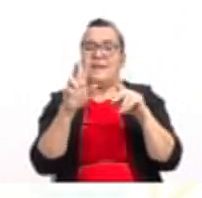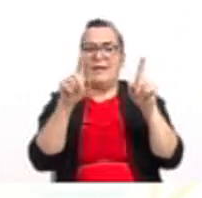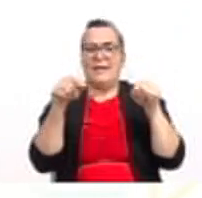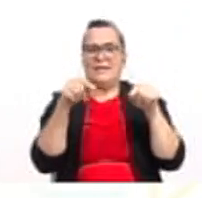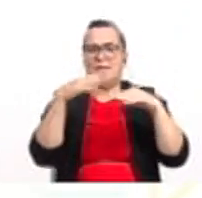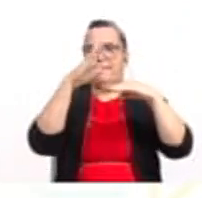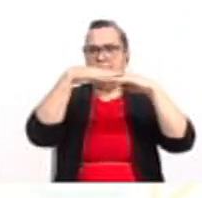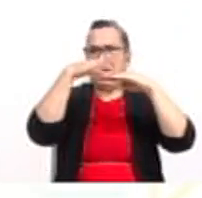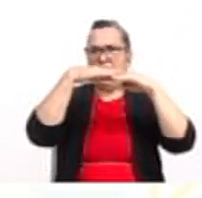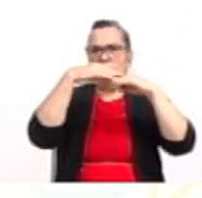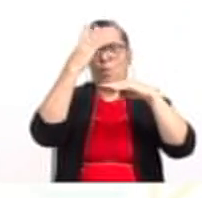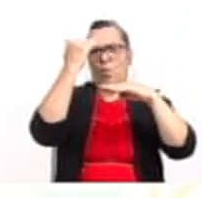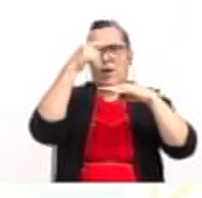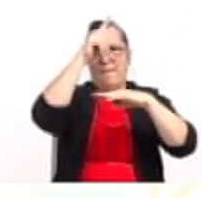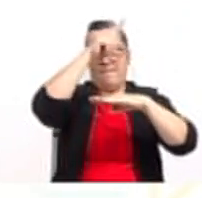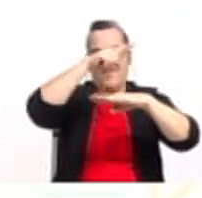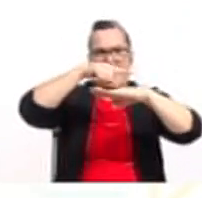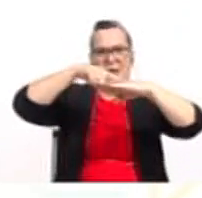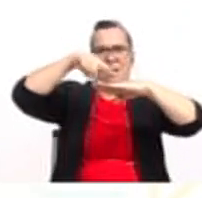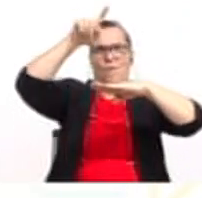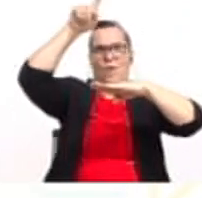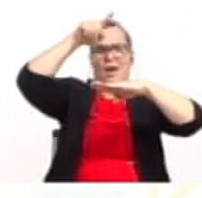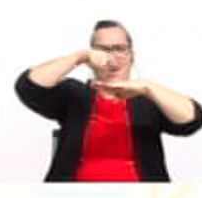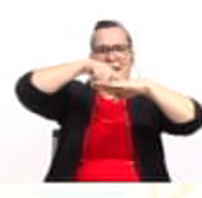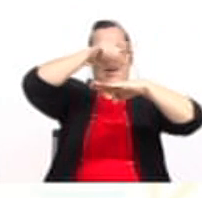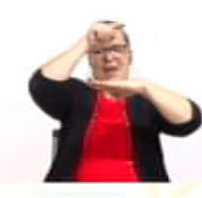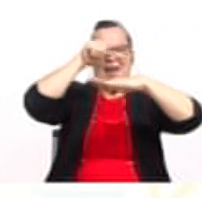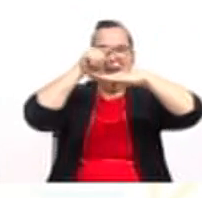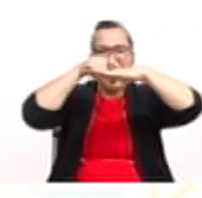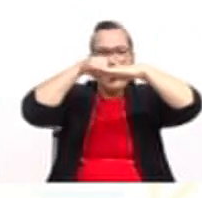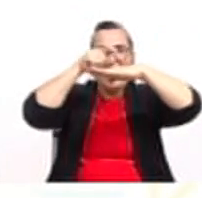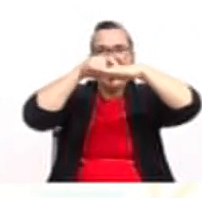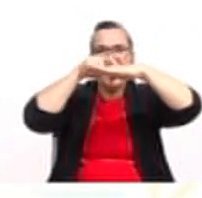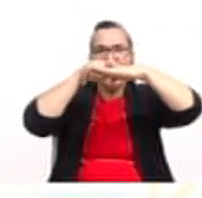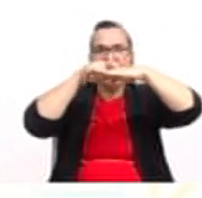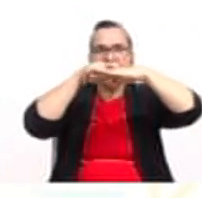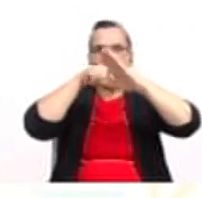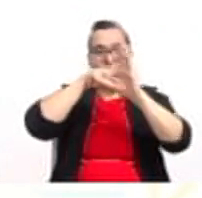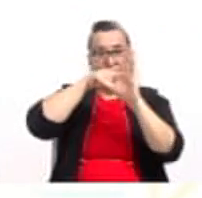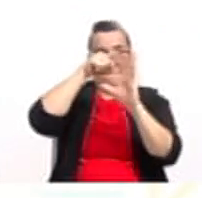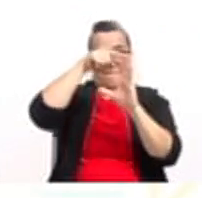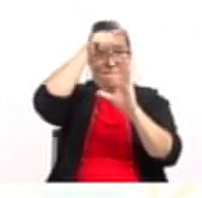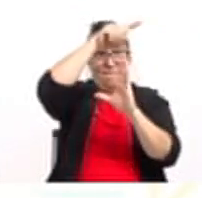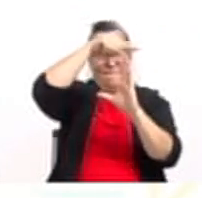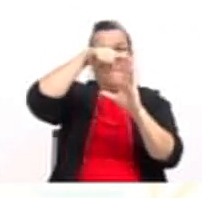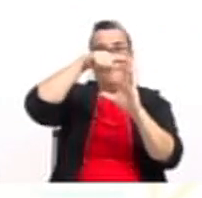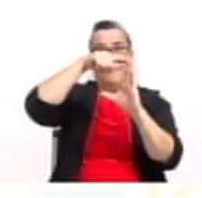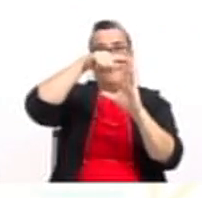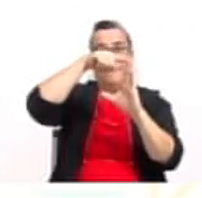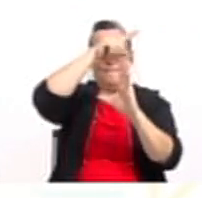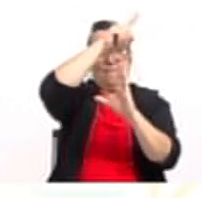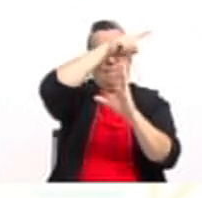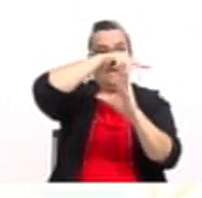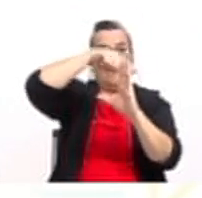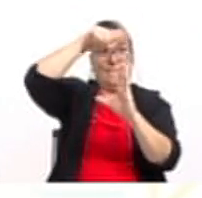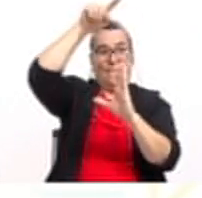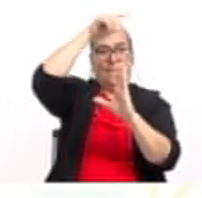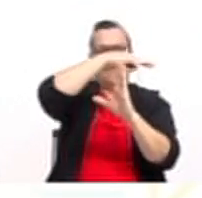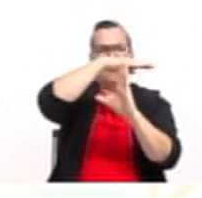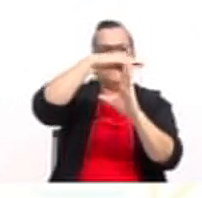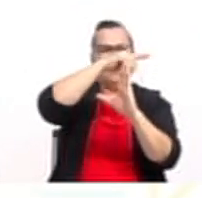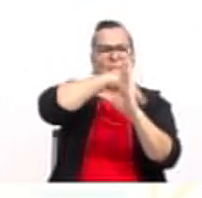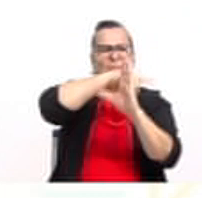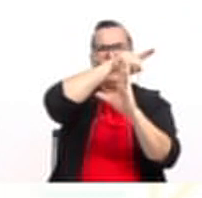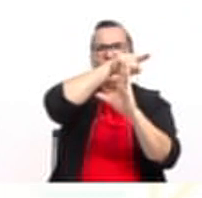parábola es cóncava hacia arriba. Observemos el eje de simetría, que es esa recta vertical. X igual a menos 2. Y